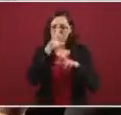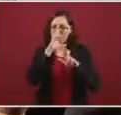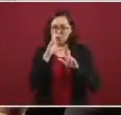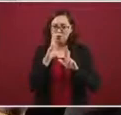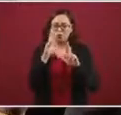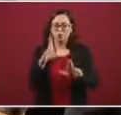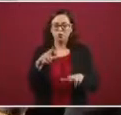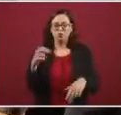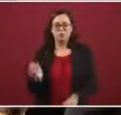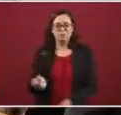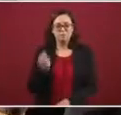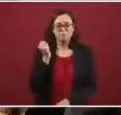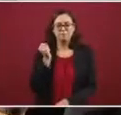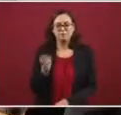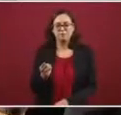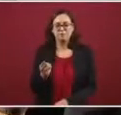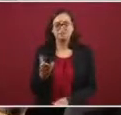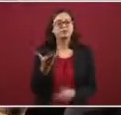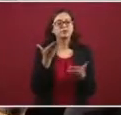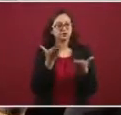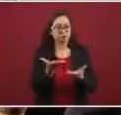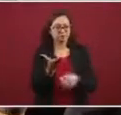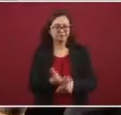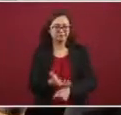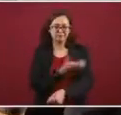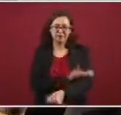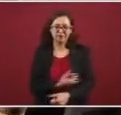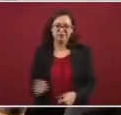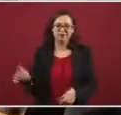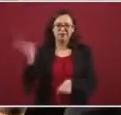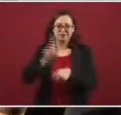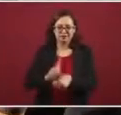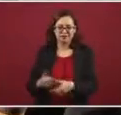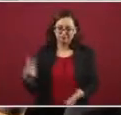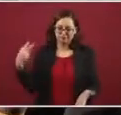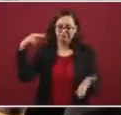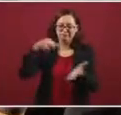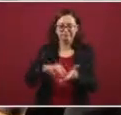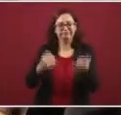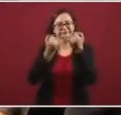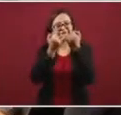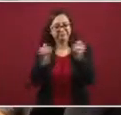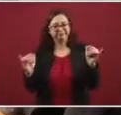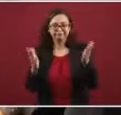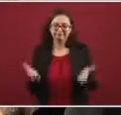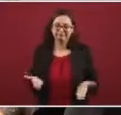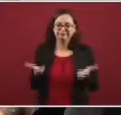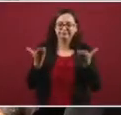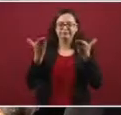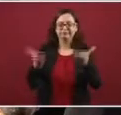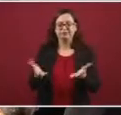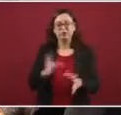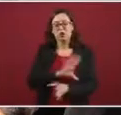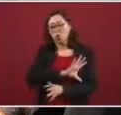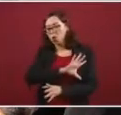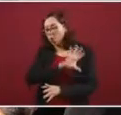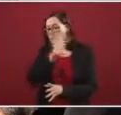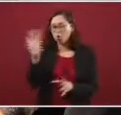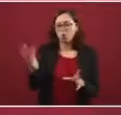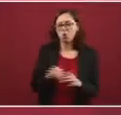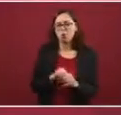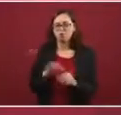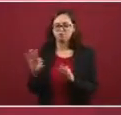presidente, que nos distinga con su presencia para inaugurar y entregar esta universidad que será completa y funcional